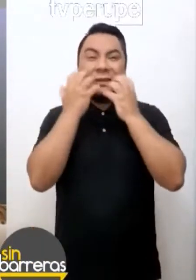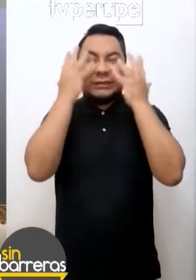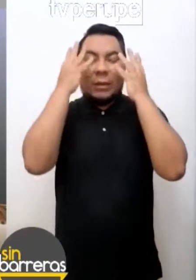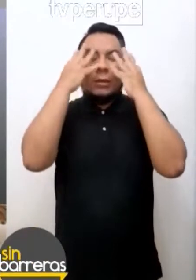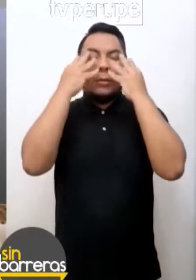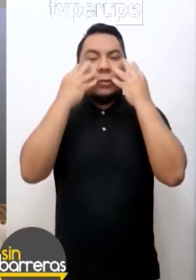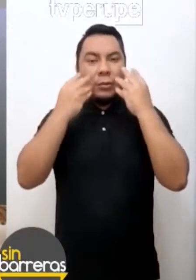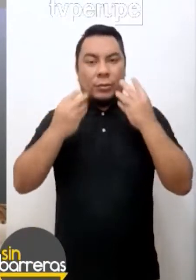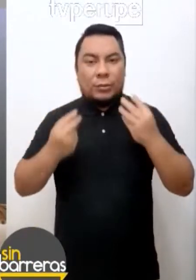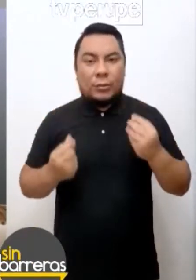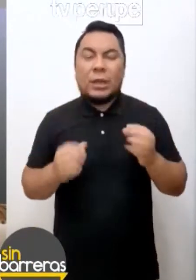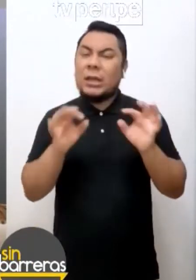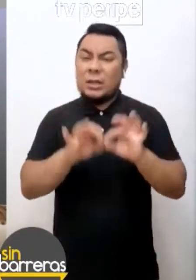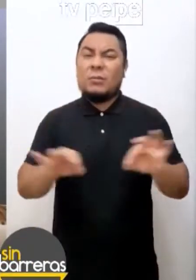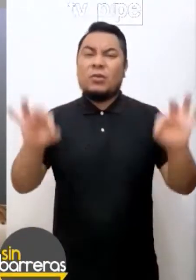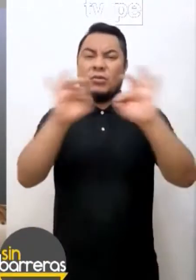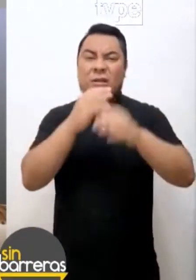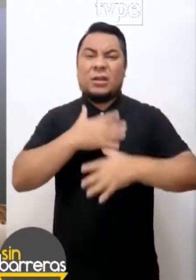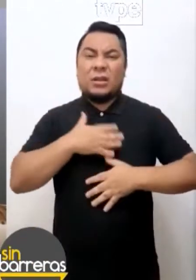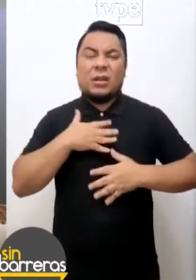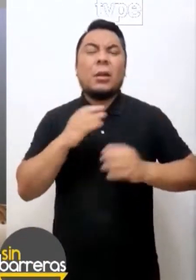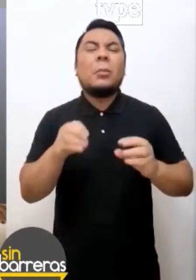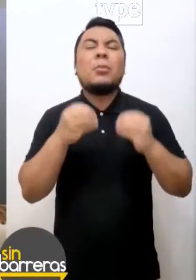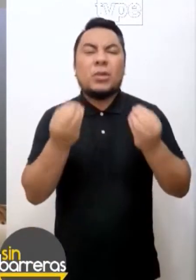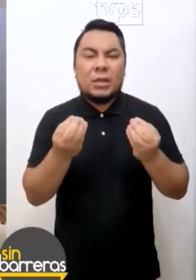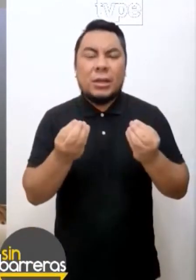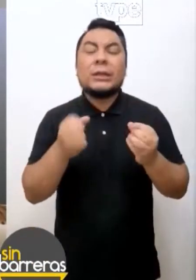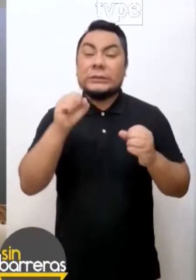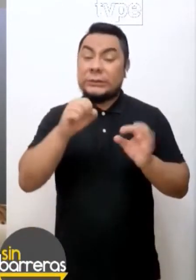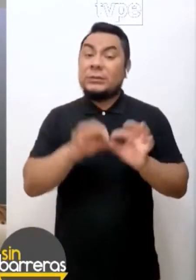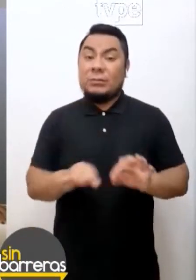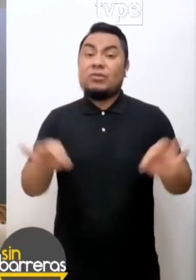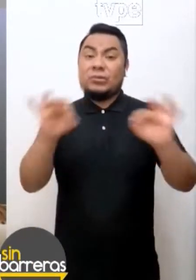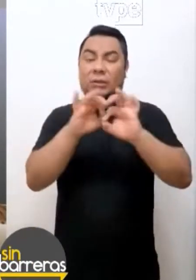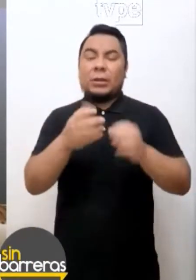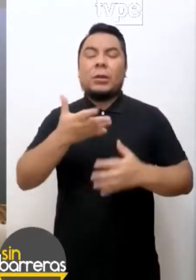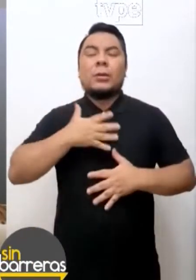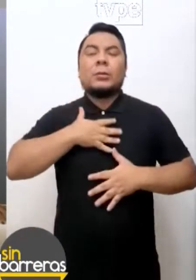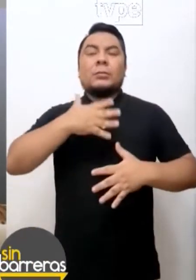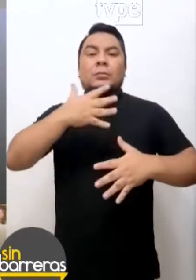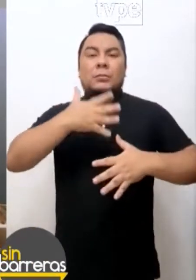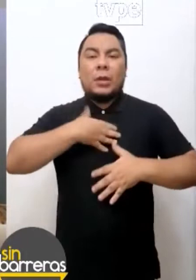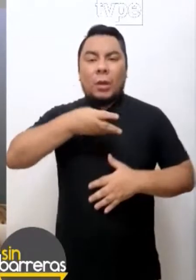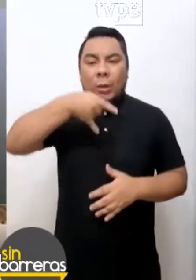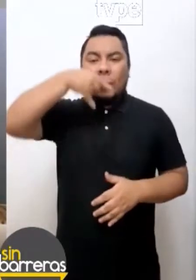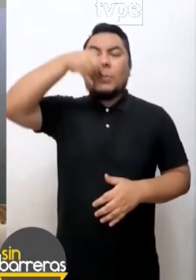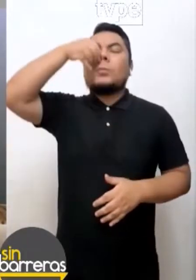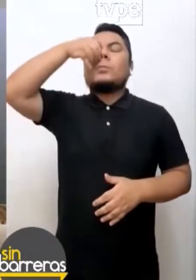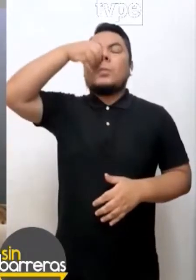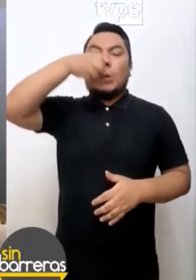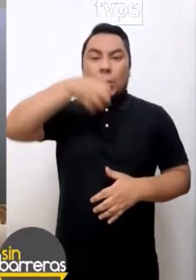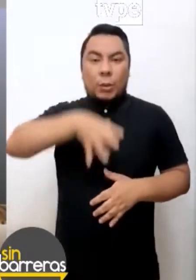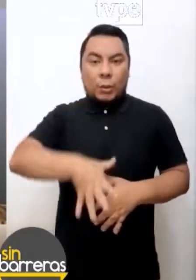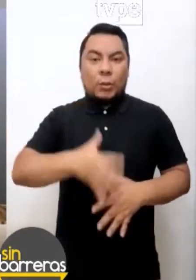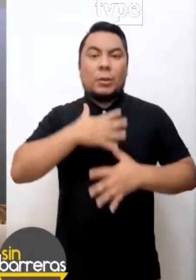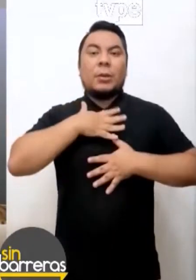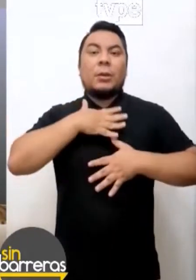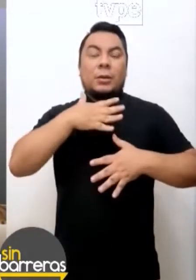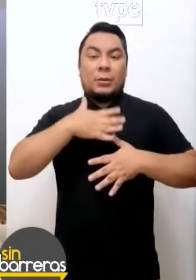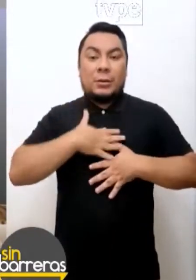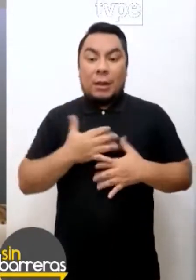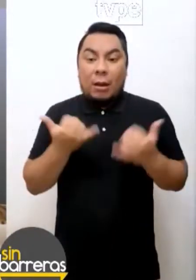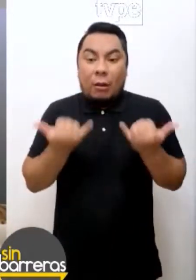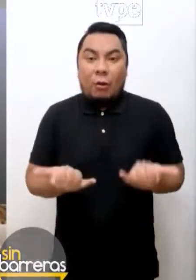qué es importante la respiración y la relajación? Especialmente la respiración. ¿Por qué? Porque la respiración te ancla al presente. Y